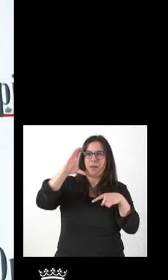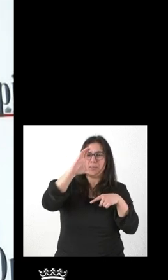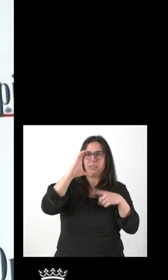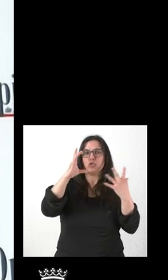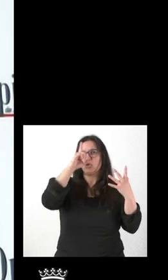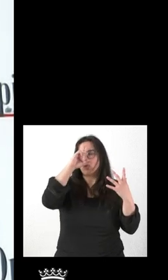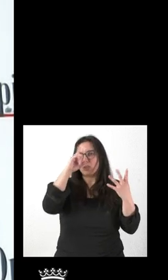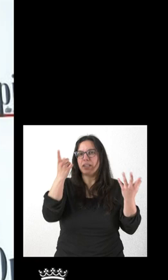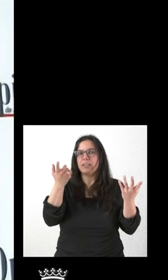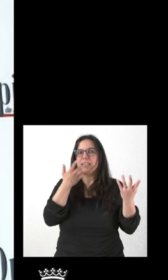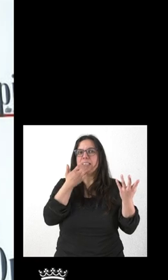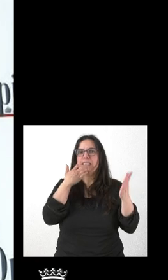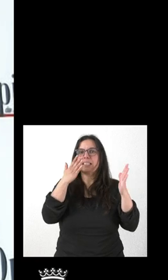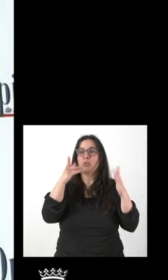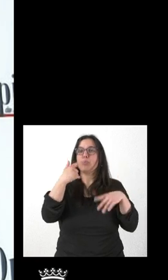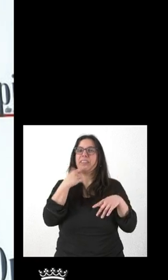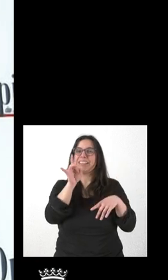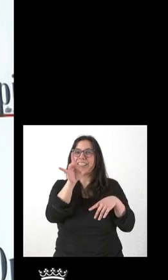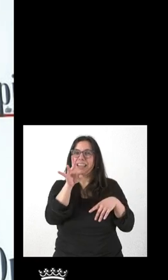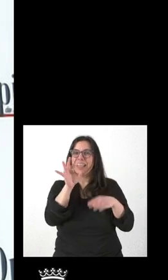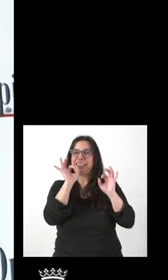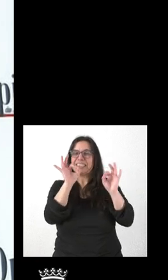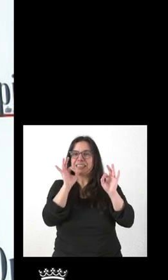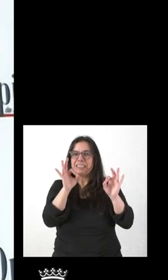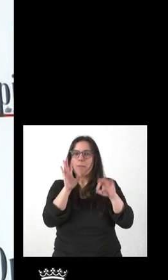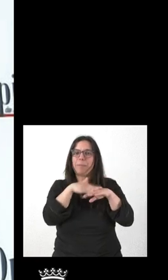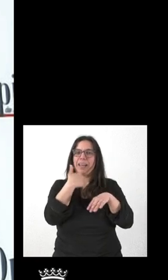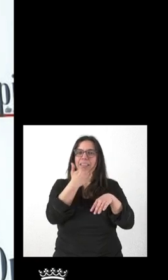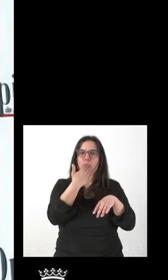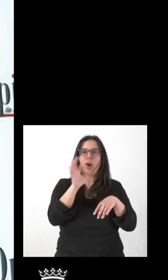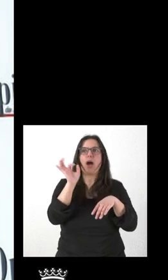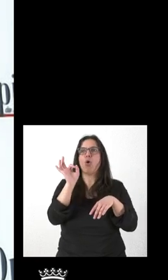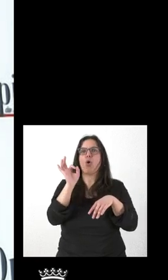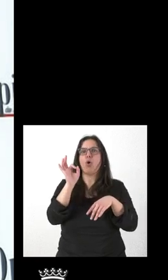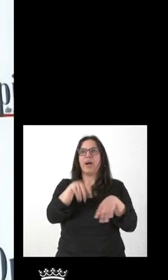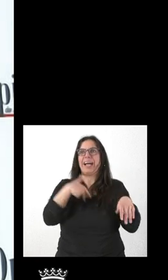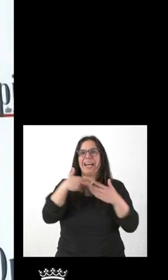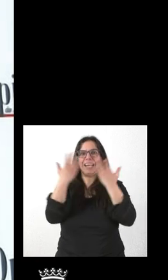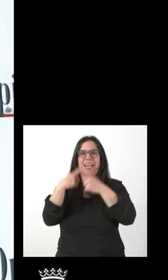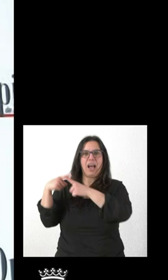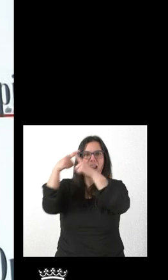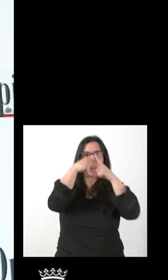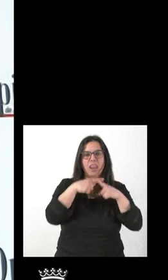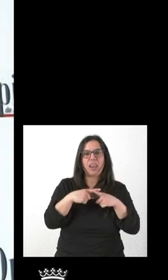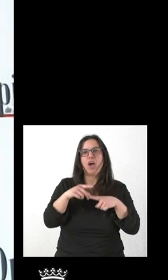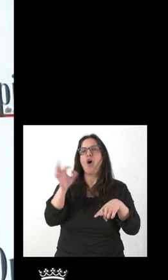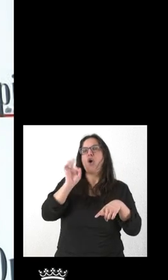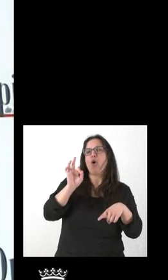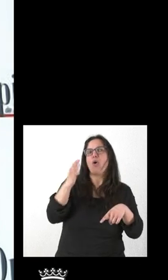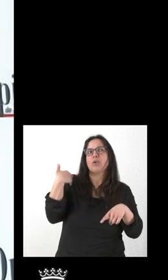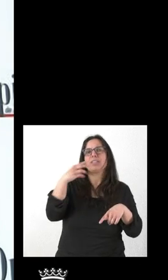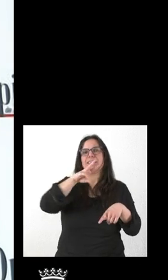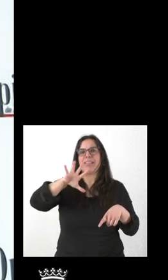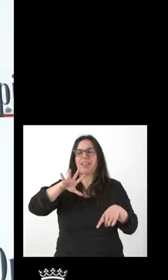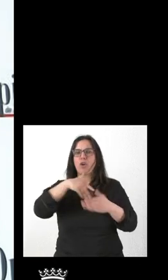sé si esos 15 son específicamente para Zamora o son para todos los incendios, o esos 35 millones que eran